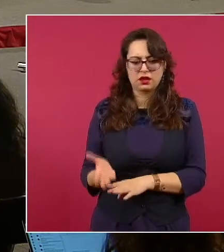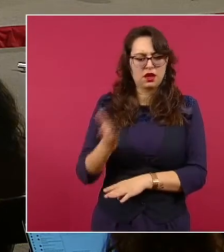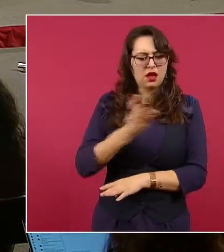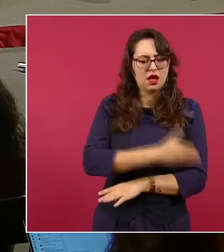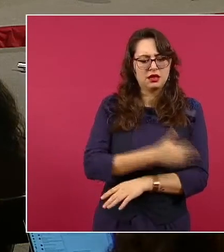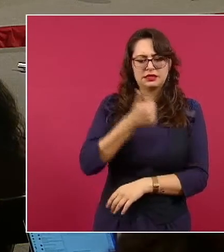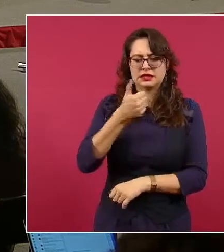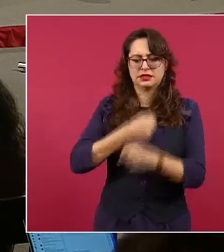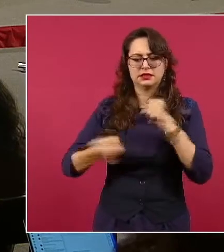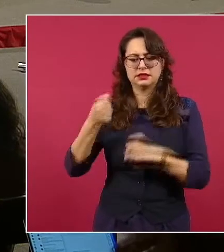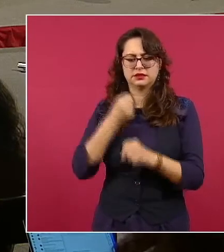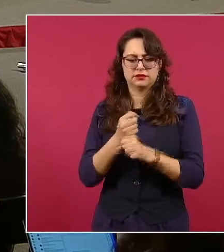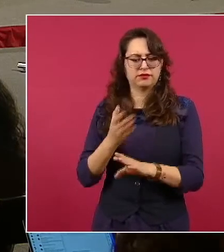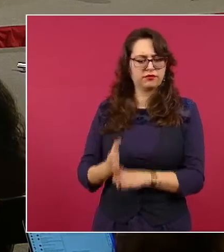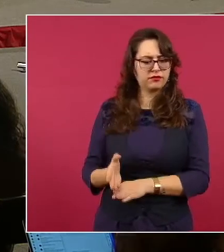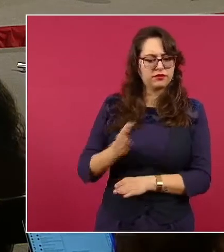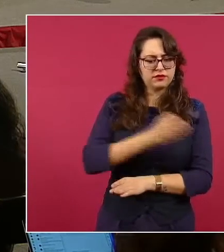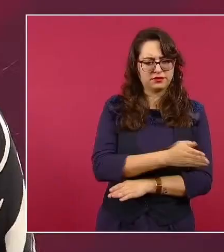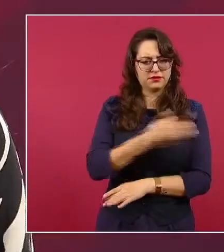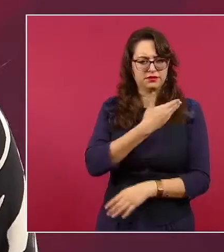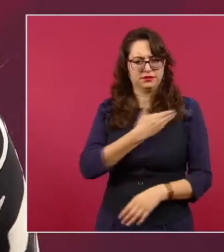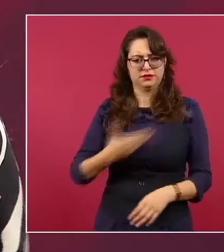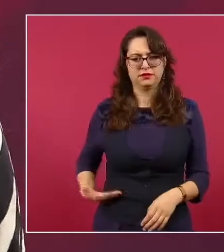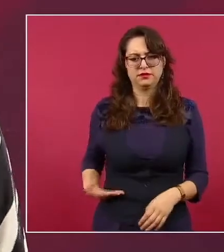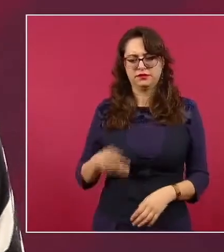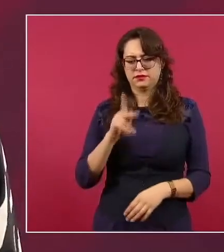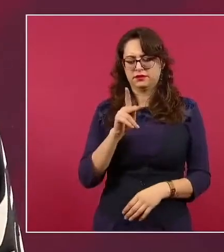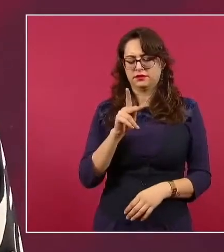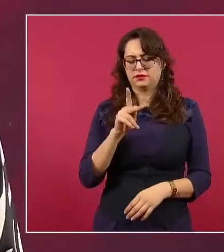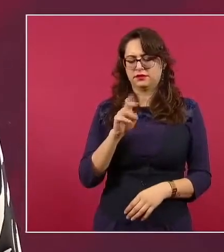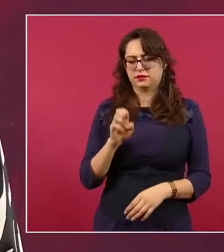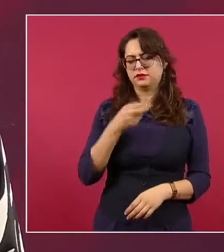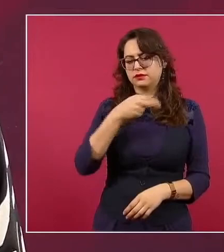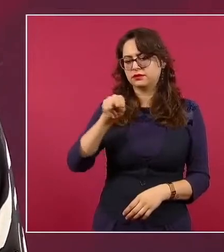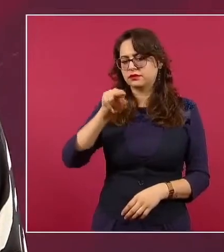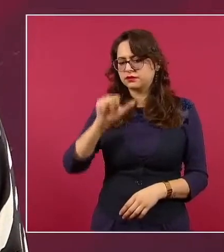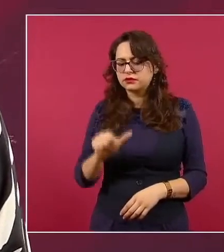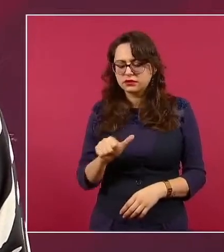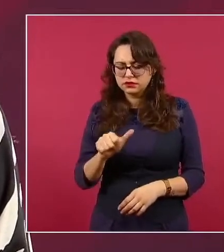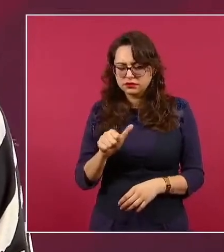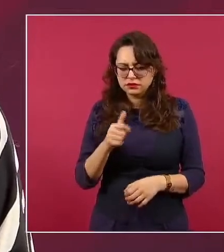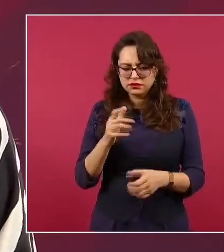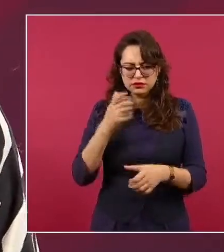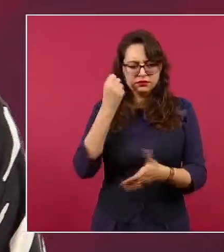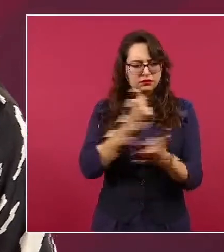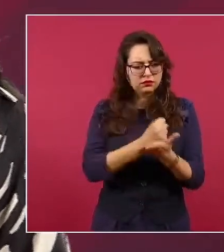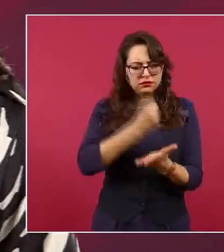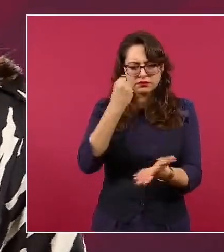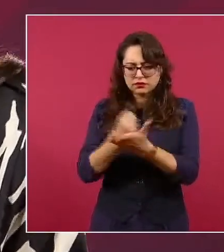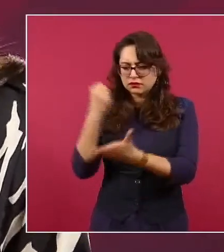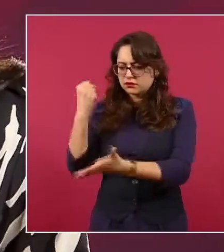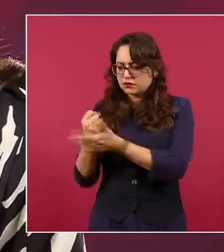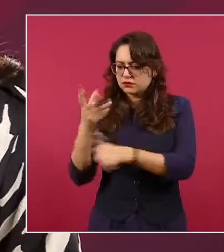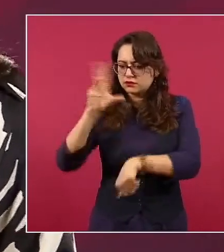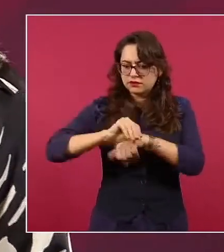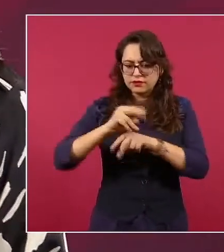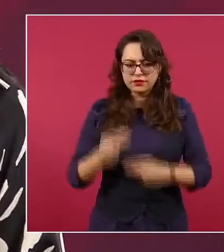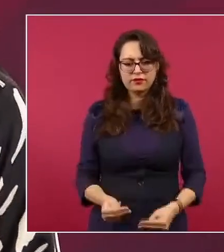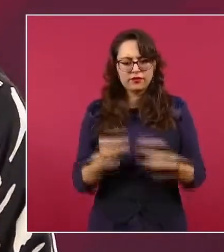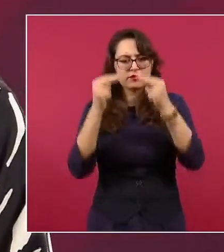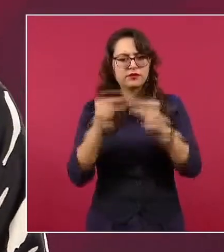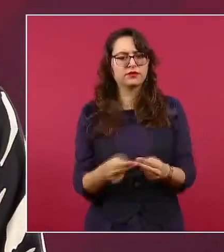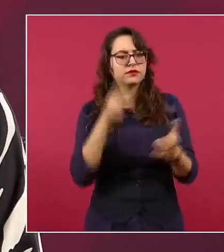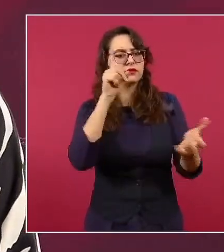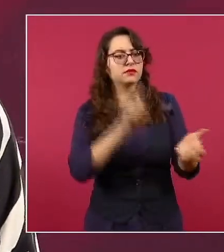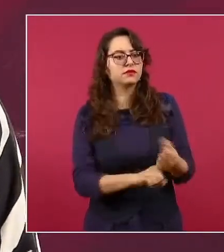Peña Nieto, que beneficiaban a empresas de la familia del expresidente Vicente Fox. Se trata de